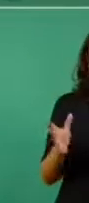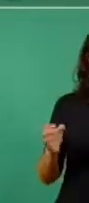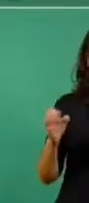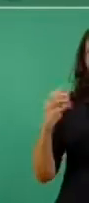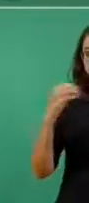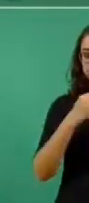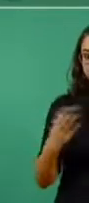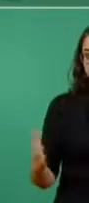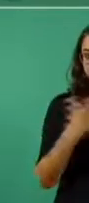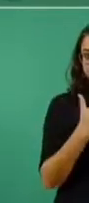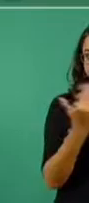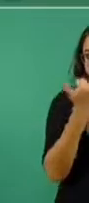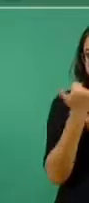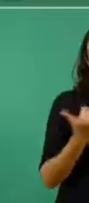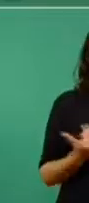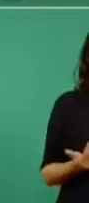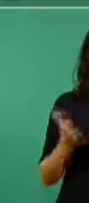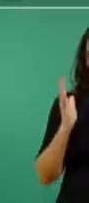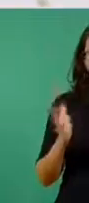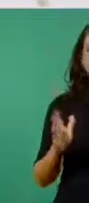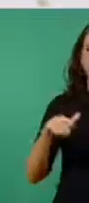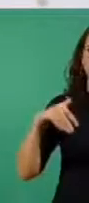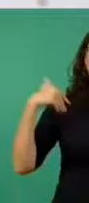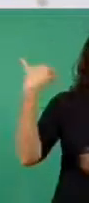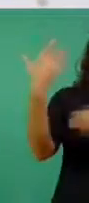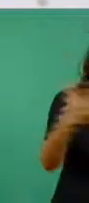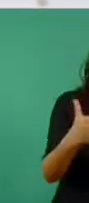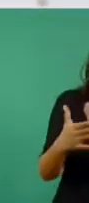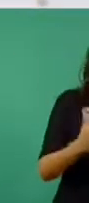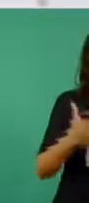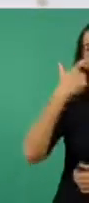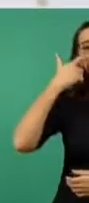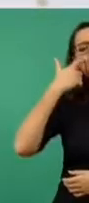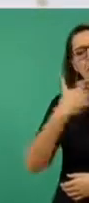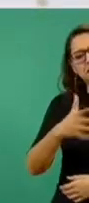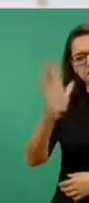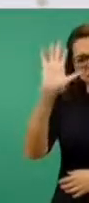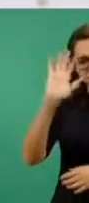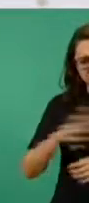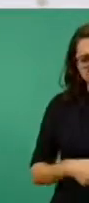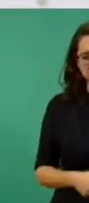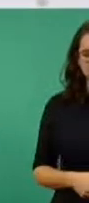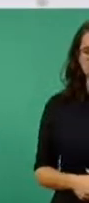Eso en su momento se va a resolver. Yo creo… creo… creo…